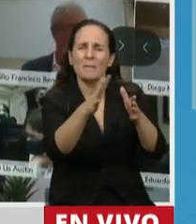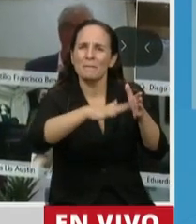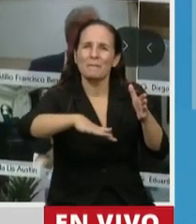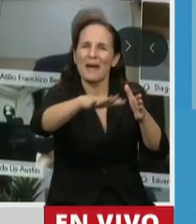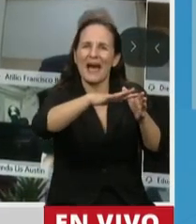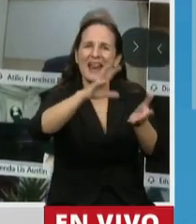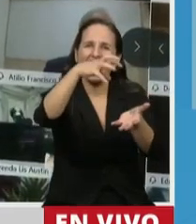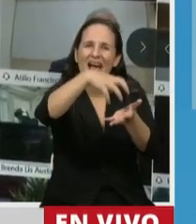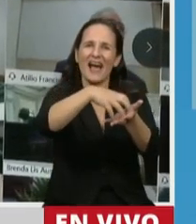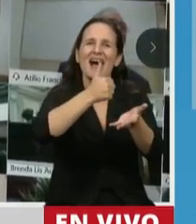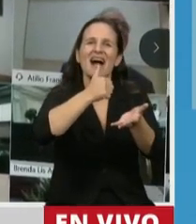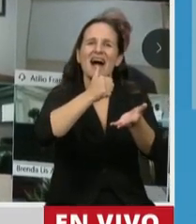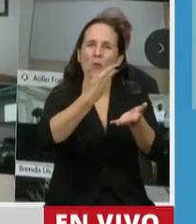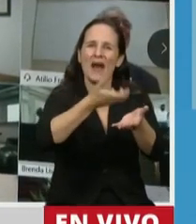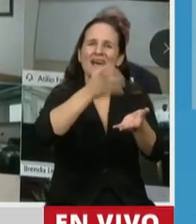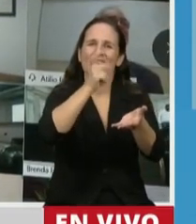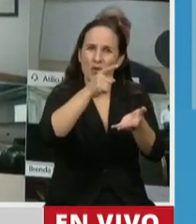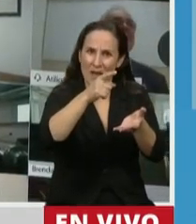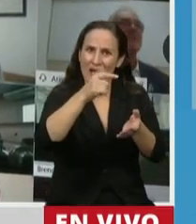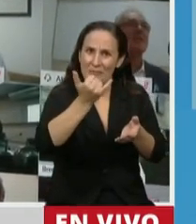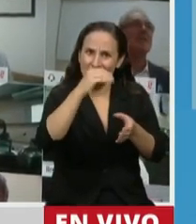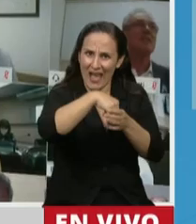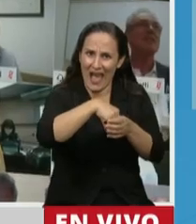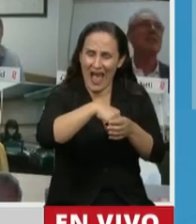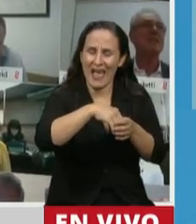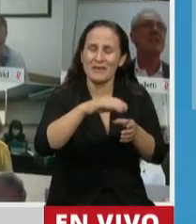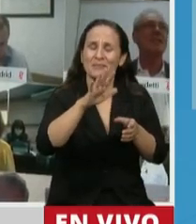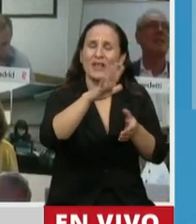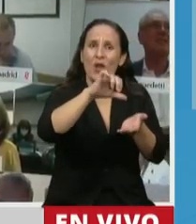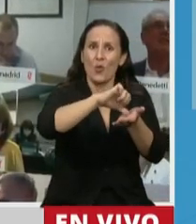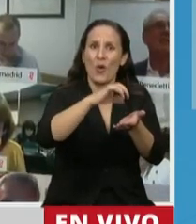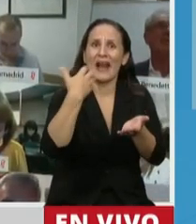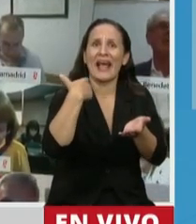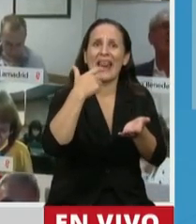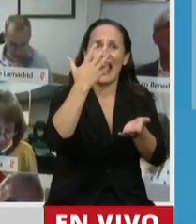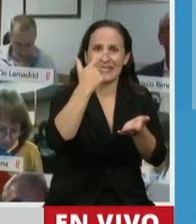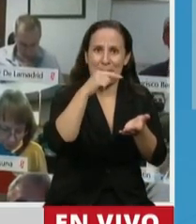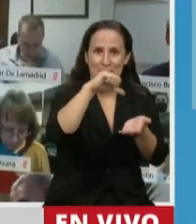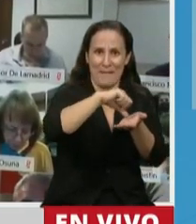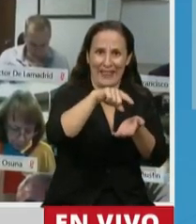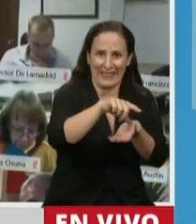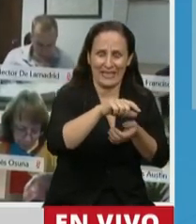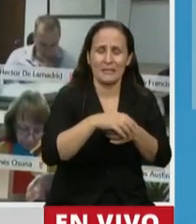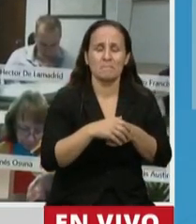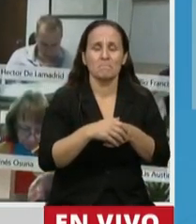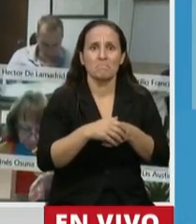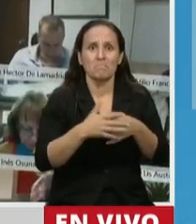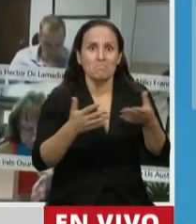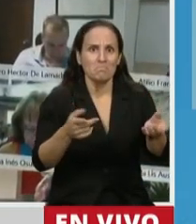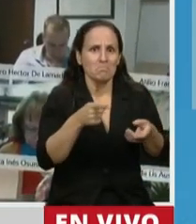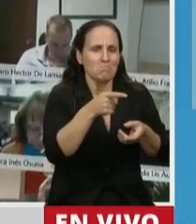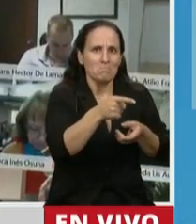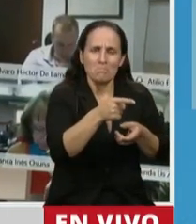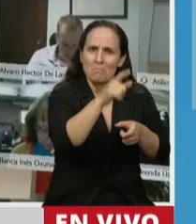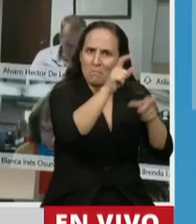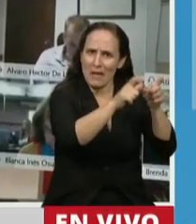de tratamiento de agua potable que tenemos acá en General San Martín. De la misma forma, esos funcionarios